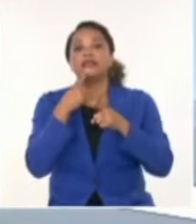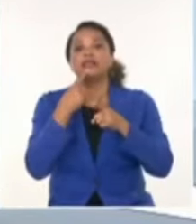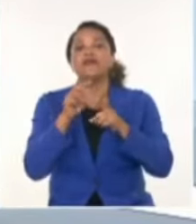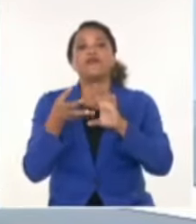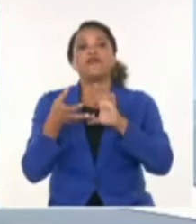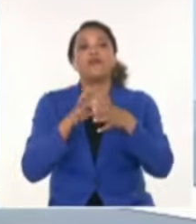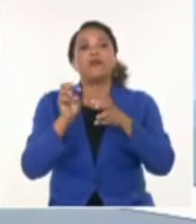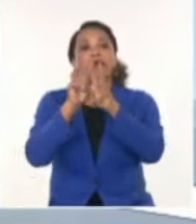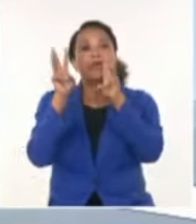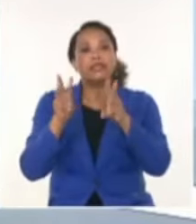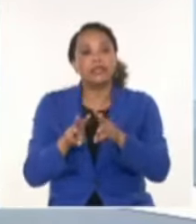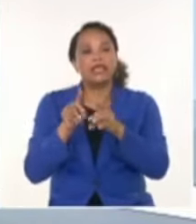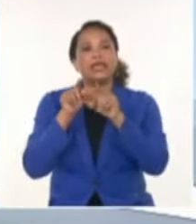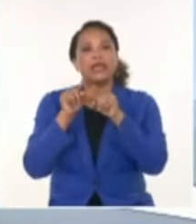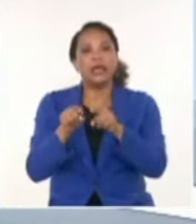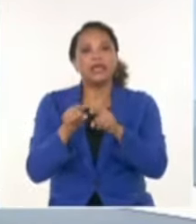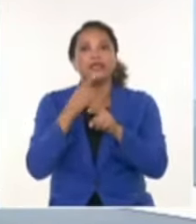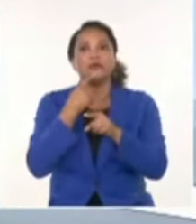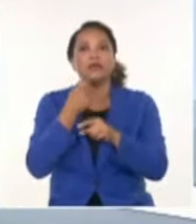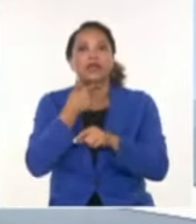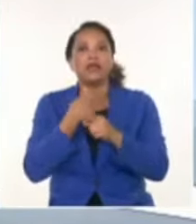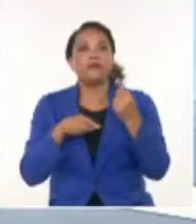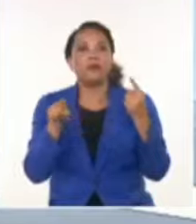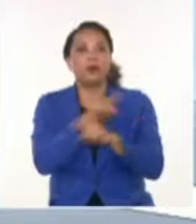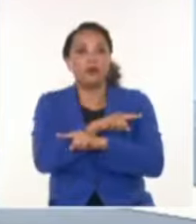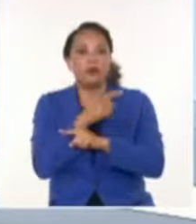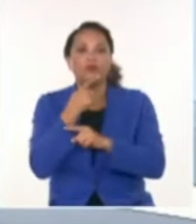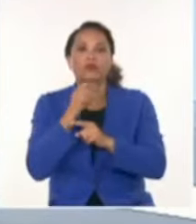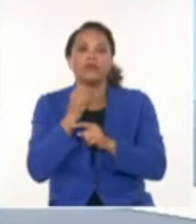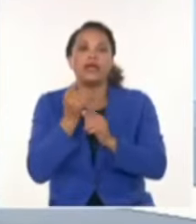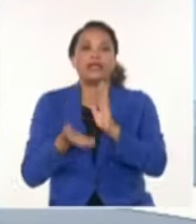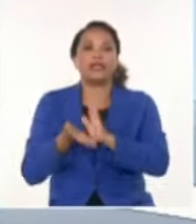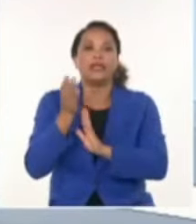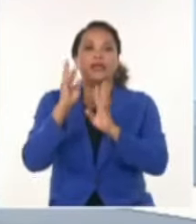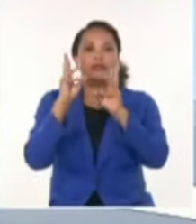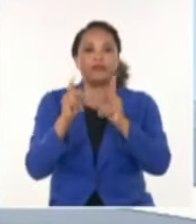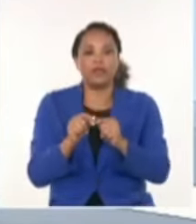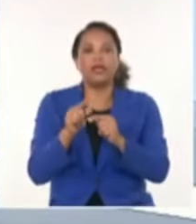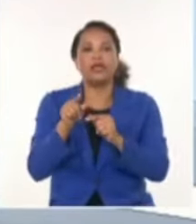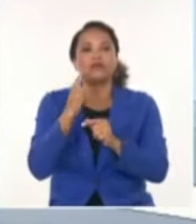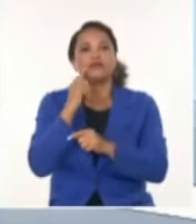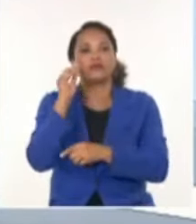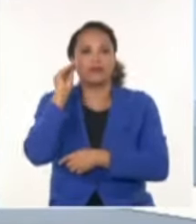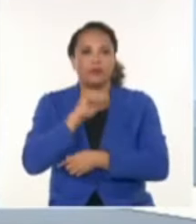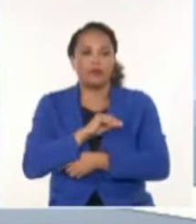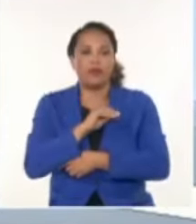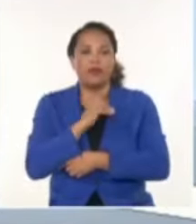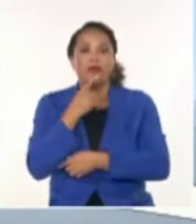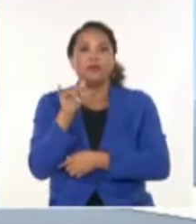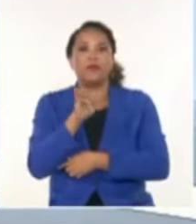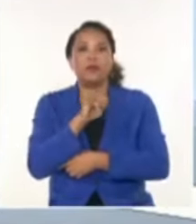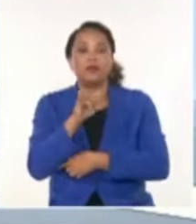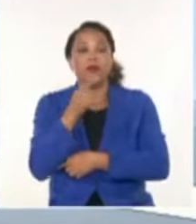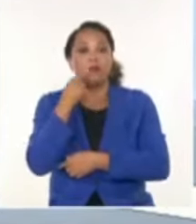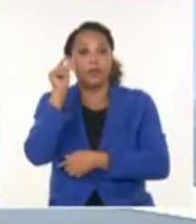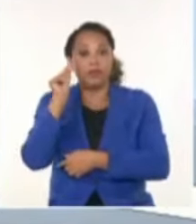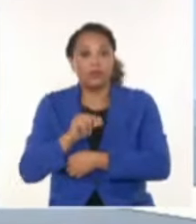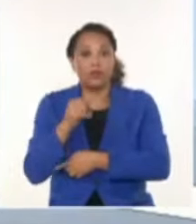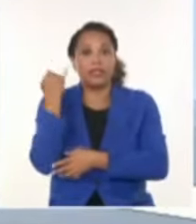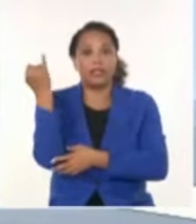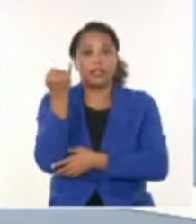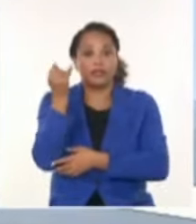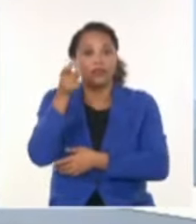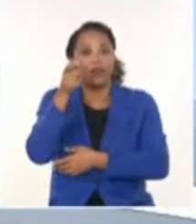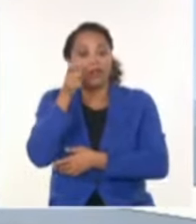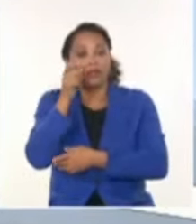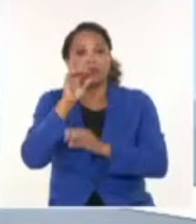que harían saltar alarmas si se intentan manipular los datos. En tanto, la situación de polarización llegó incluso a los observadores internacionales, que de